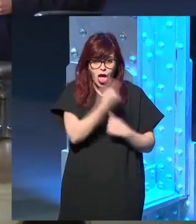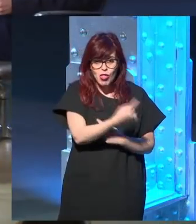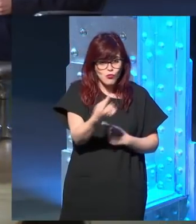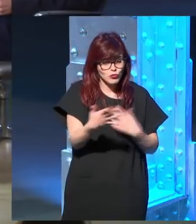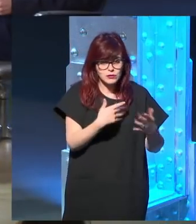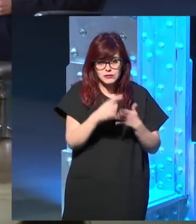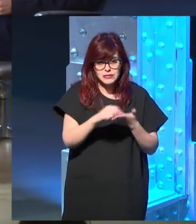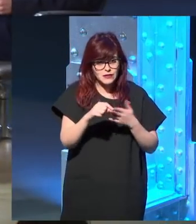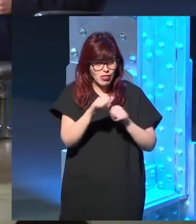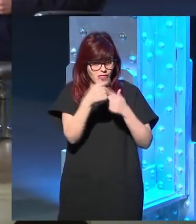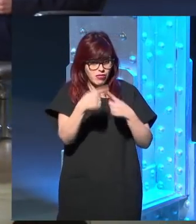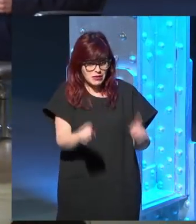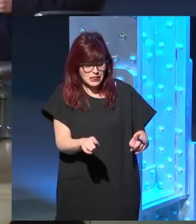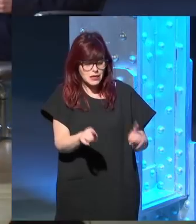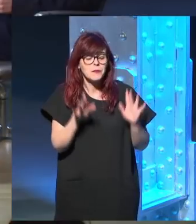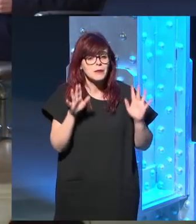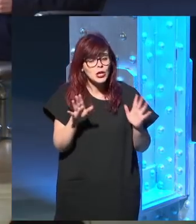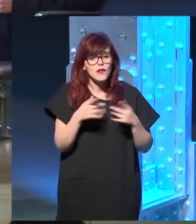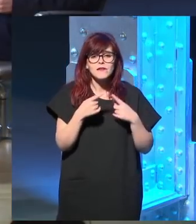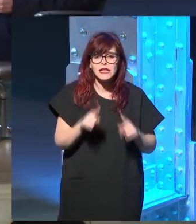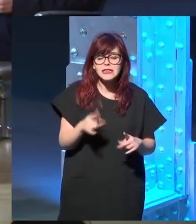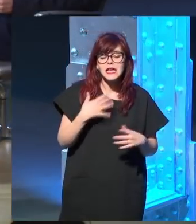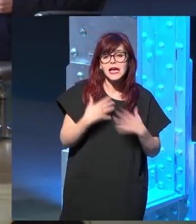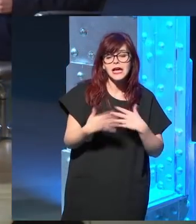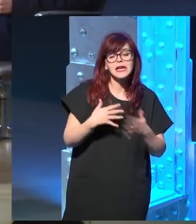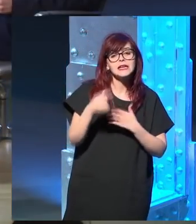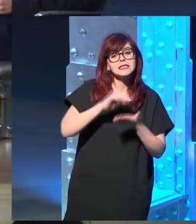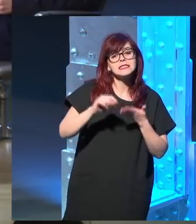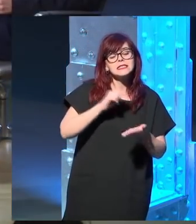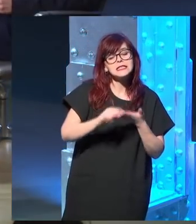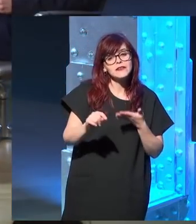escribe uno. Lo que sí hay una diferencia entre los que escriben